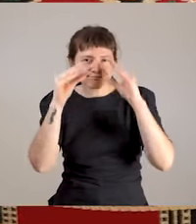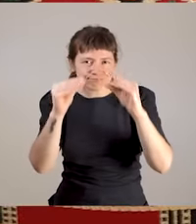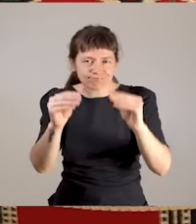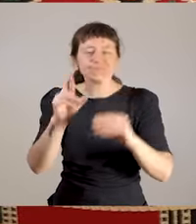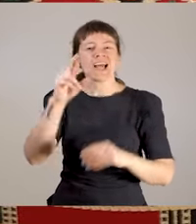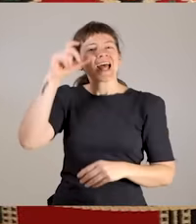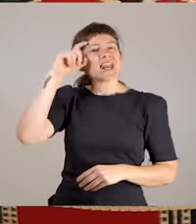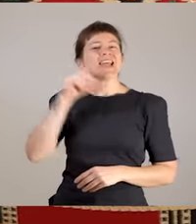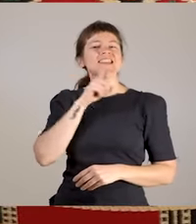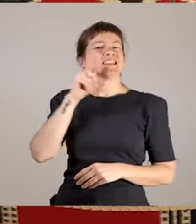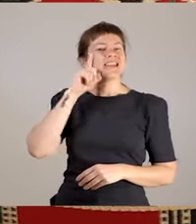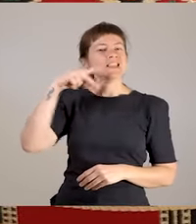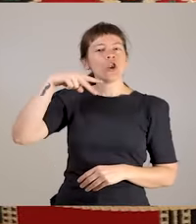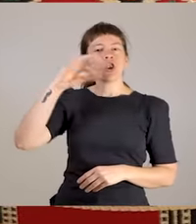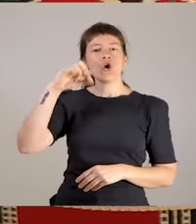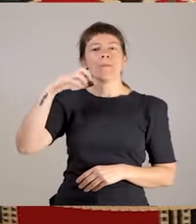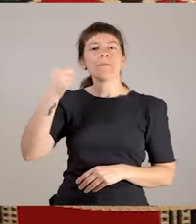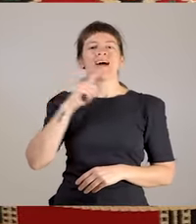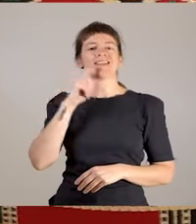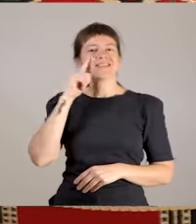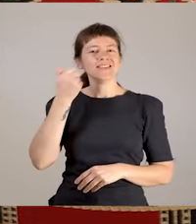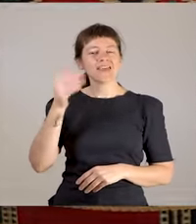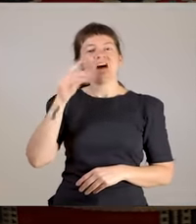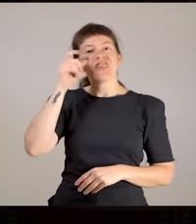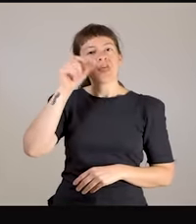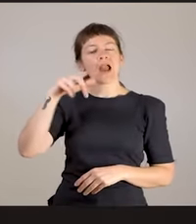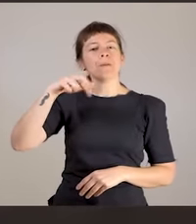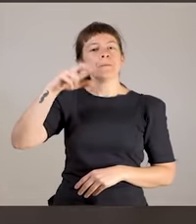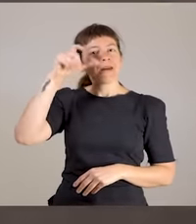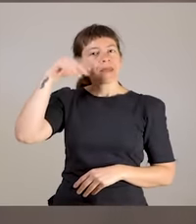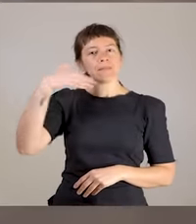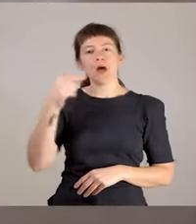años por una retinopatía del prematuro.